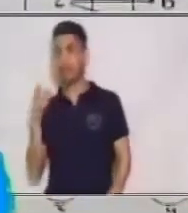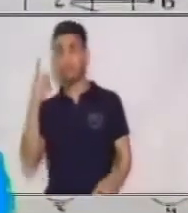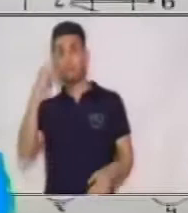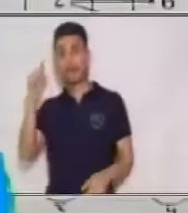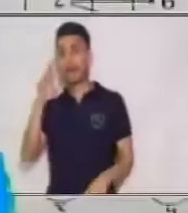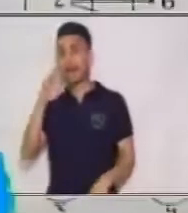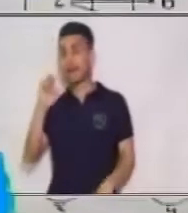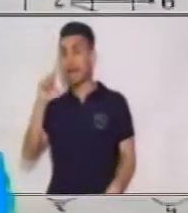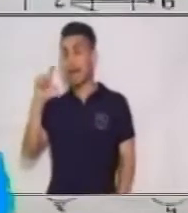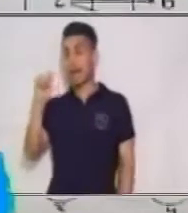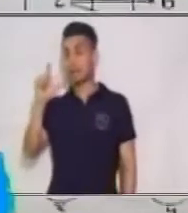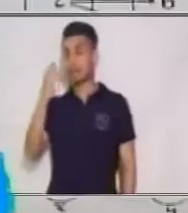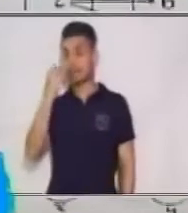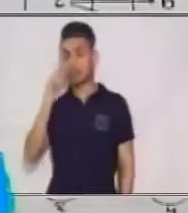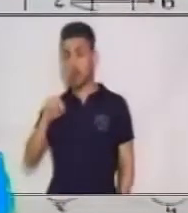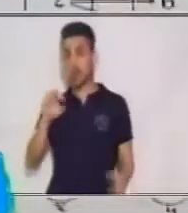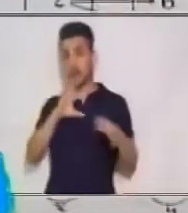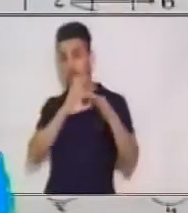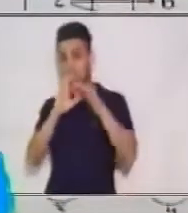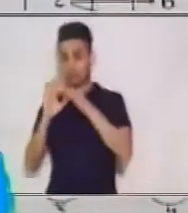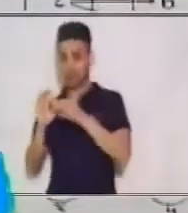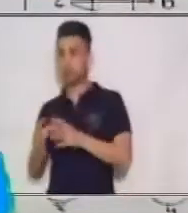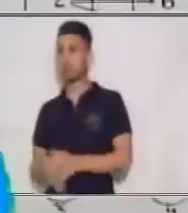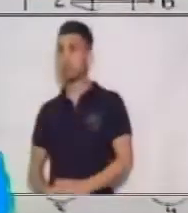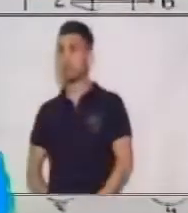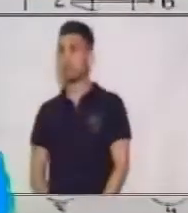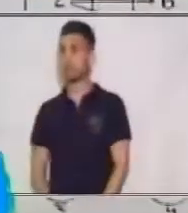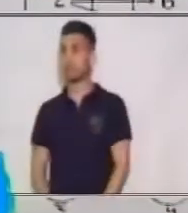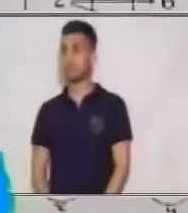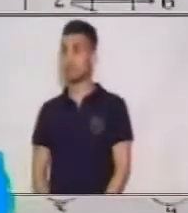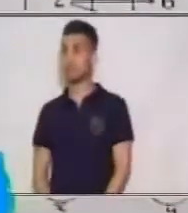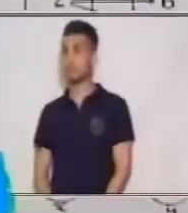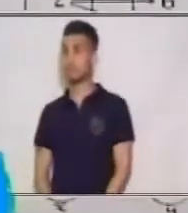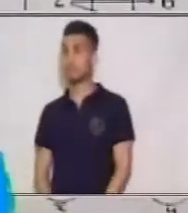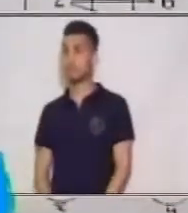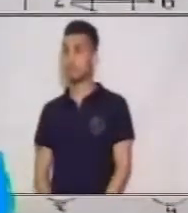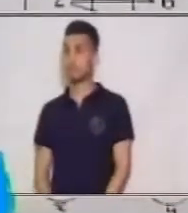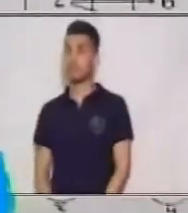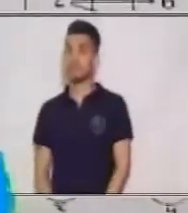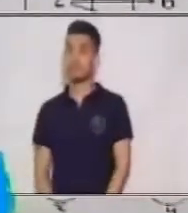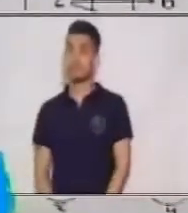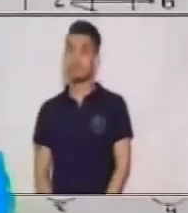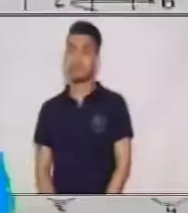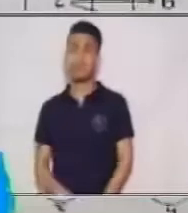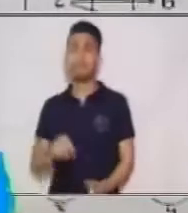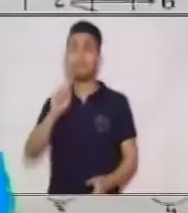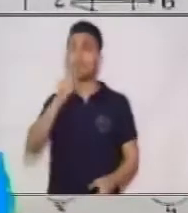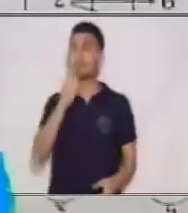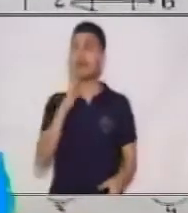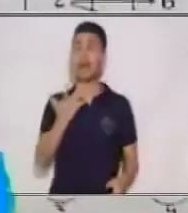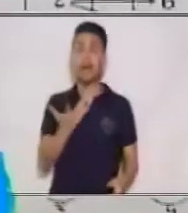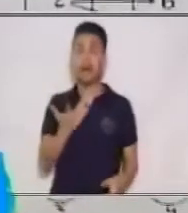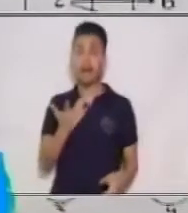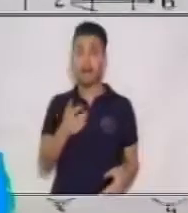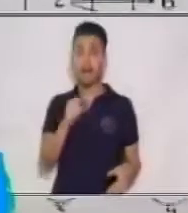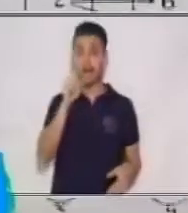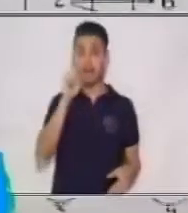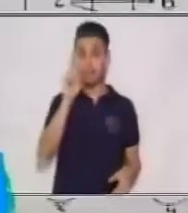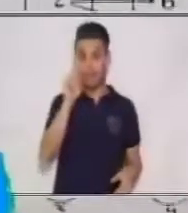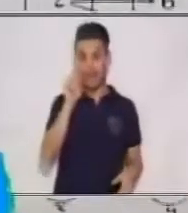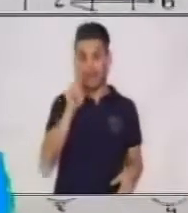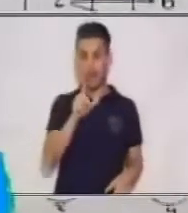tenemos la primera pareja ordenada que surge es 1,2.